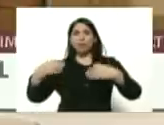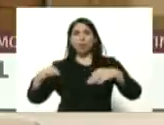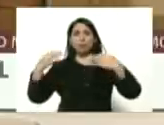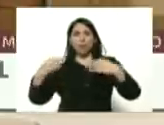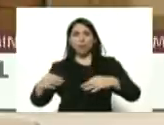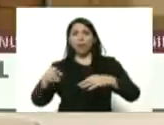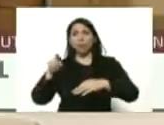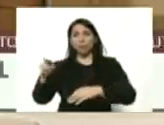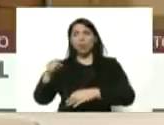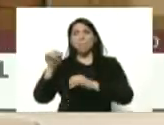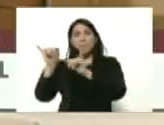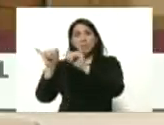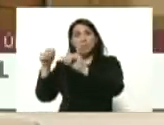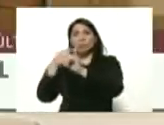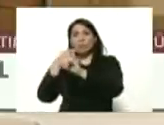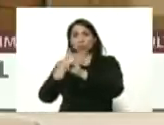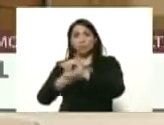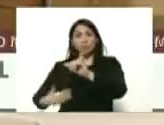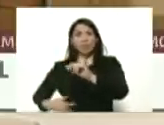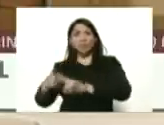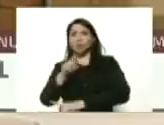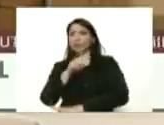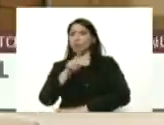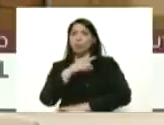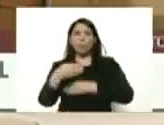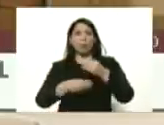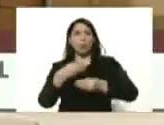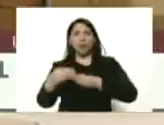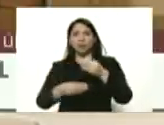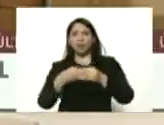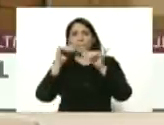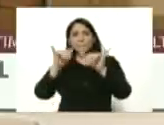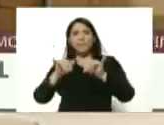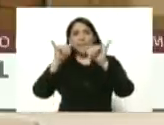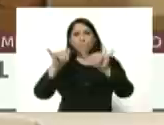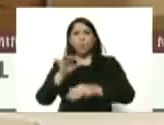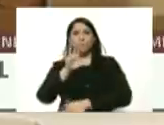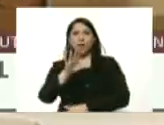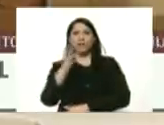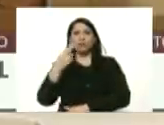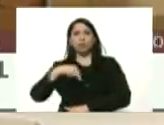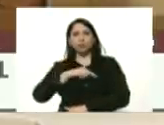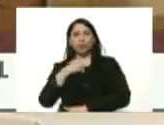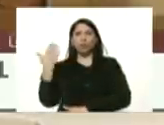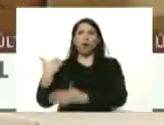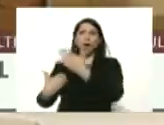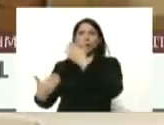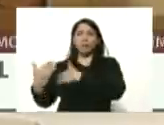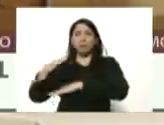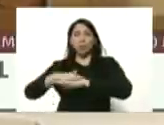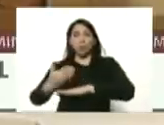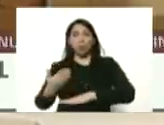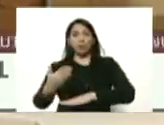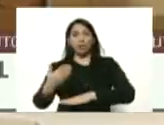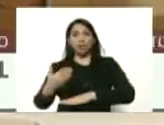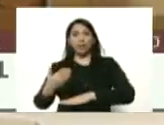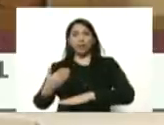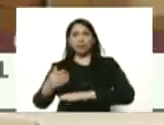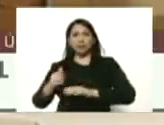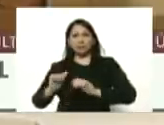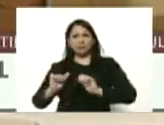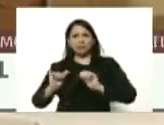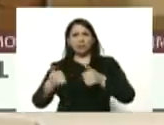como usted bien lo ha dicho pero no vamos a ser el mismo país que éramos antes porque apareció